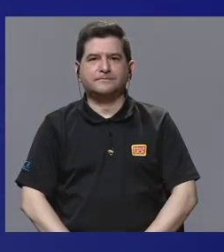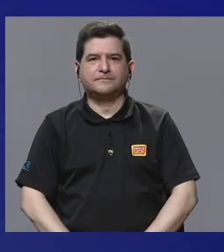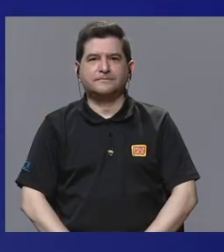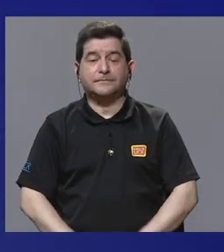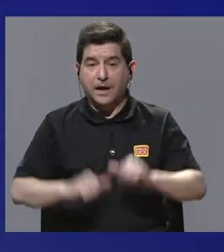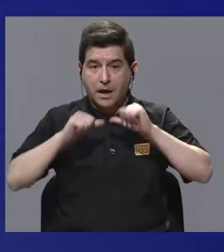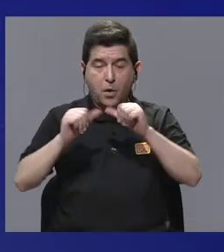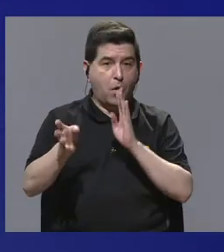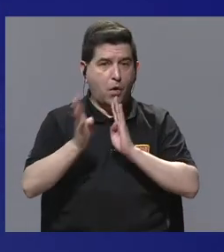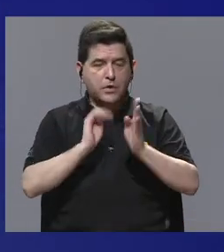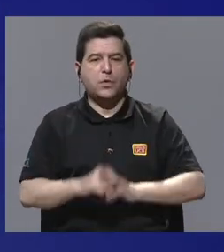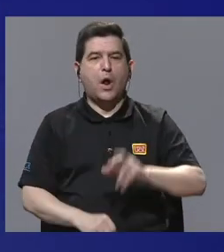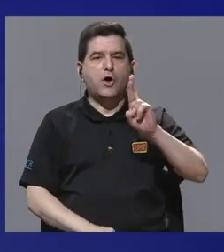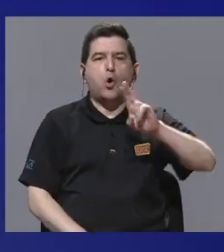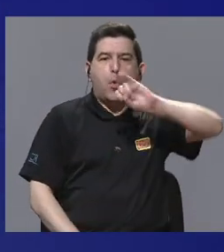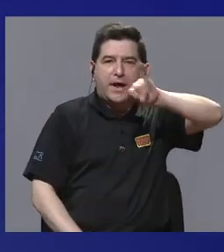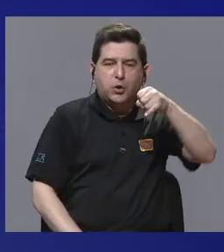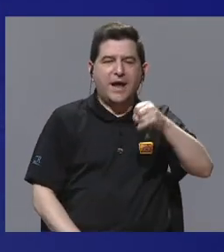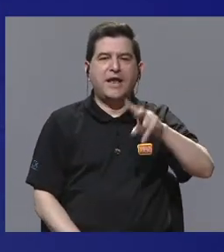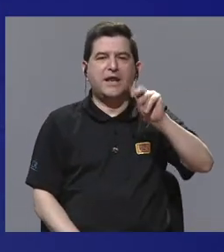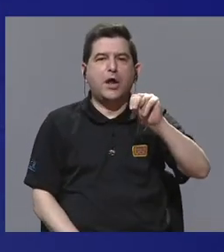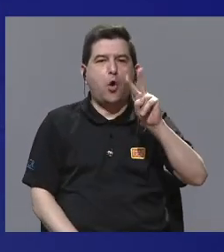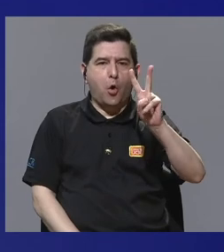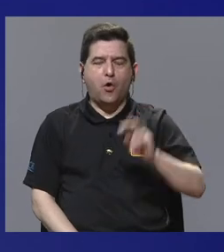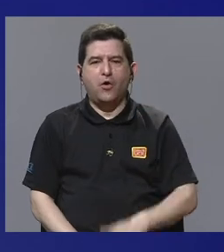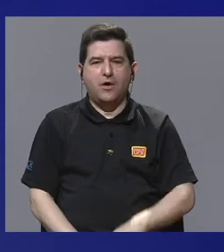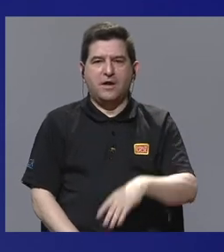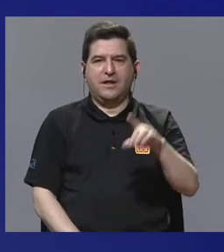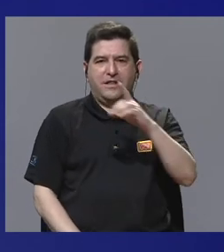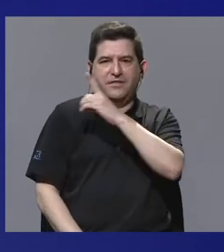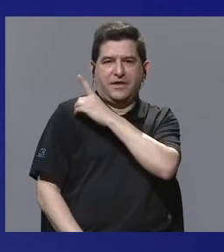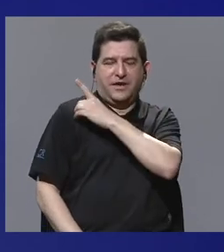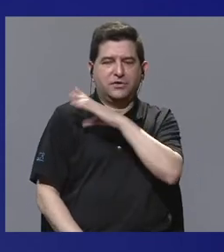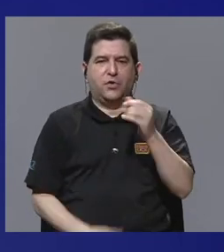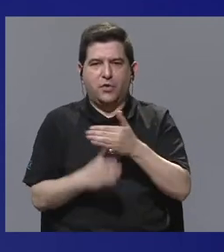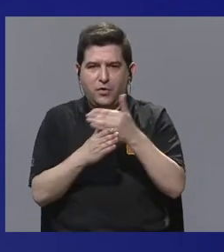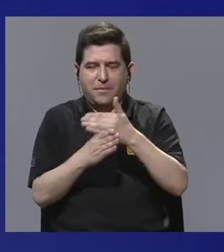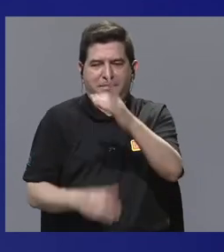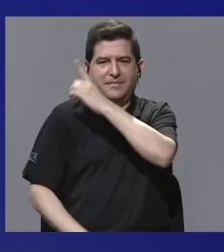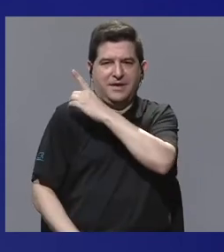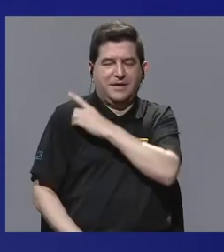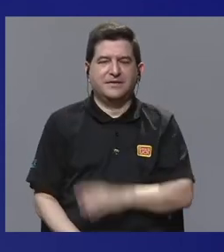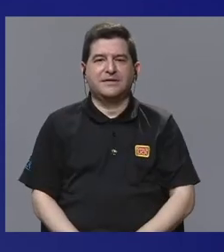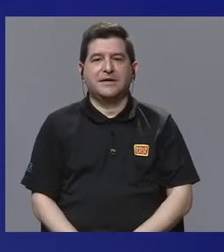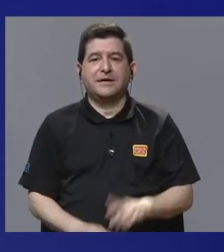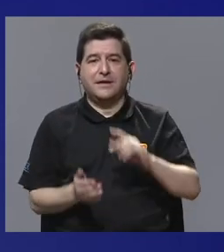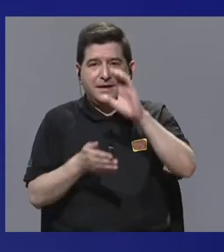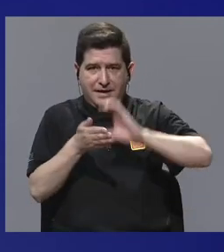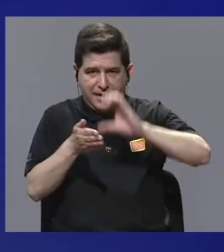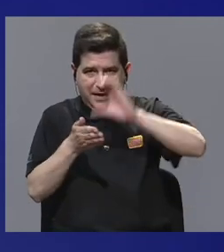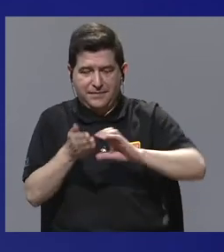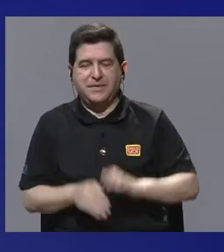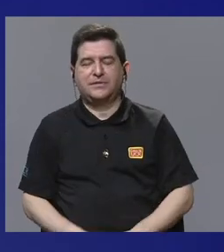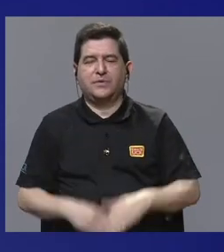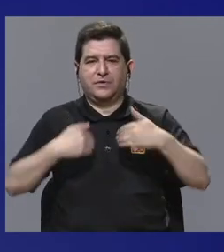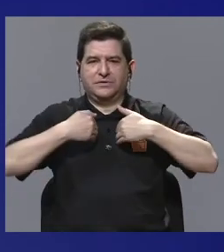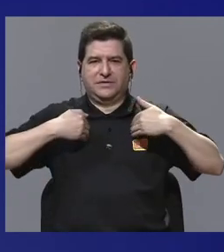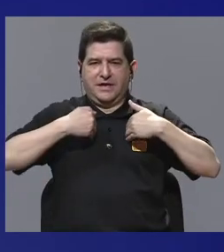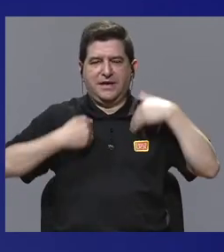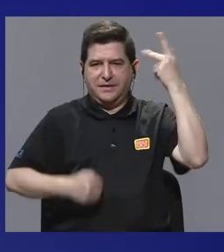Seguimos conversando con Roberto Jaén y Nicole Villalobos, director y codirectora de la serie Animales Políticos.